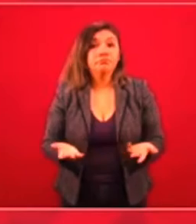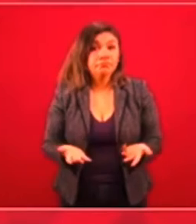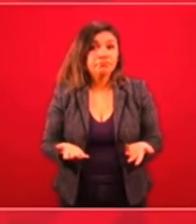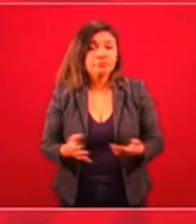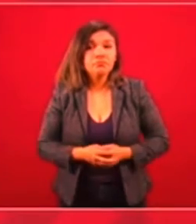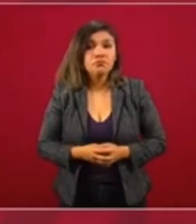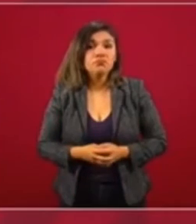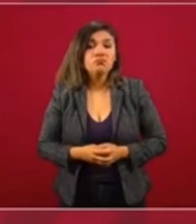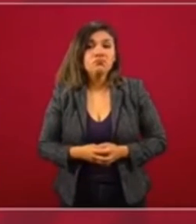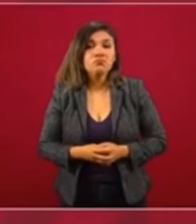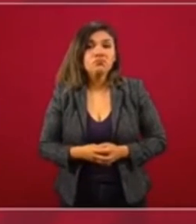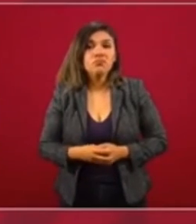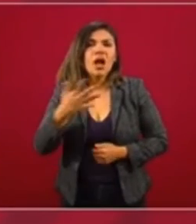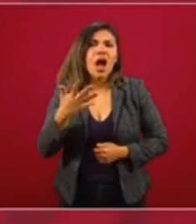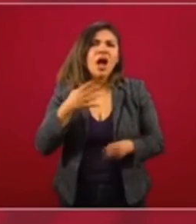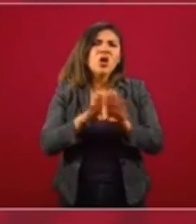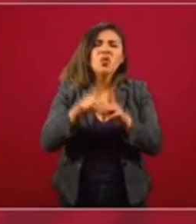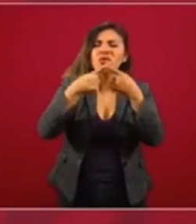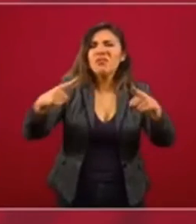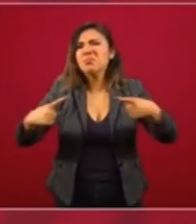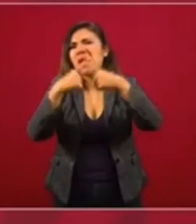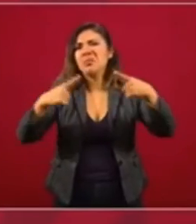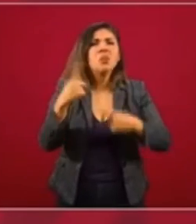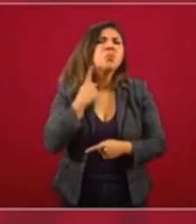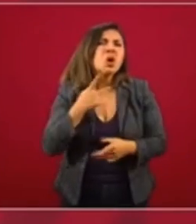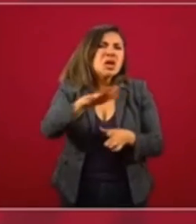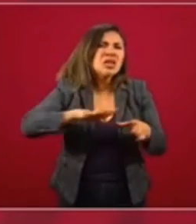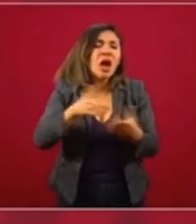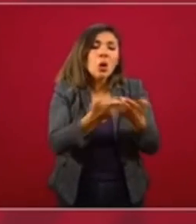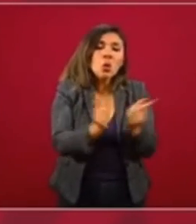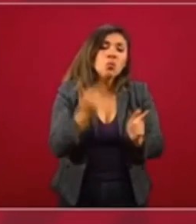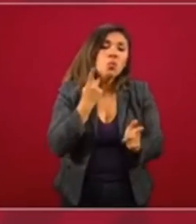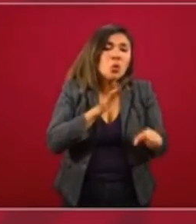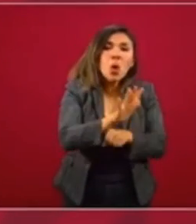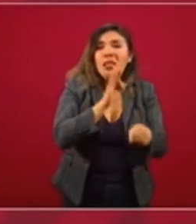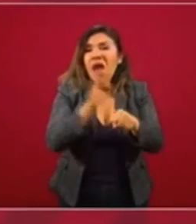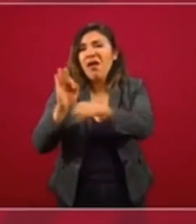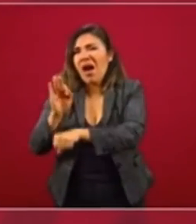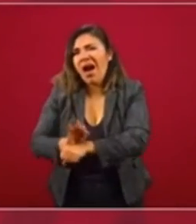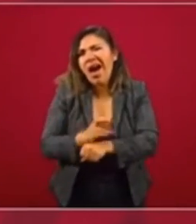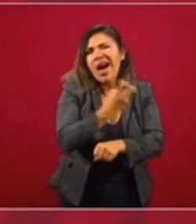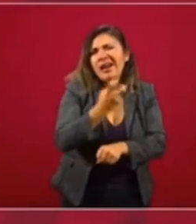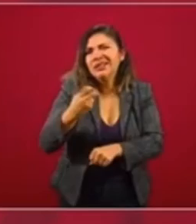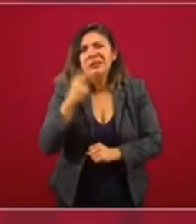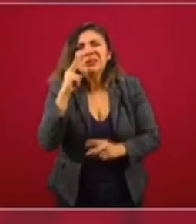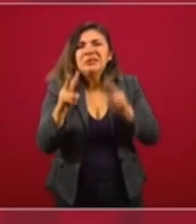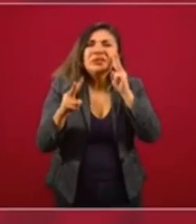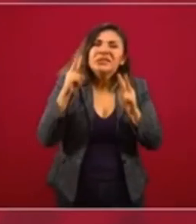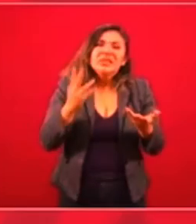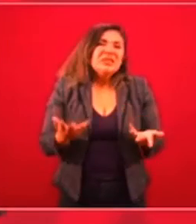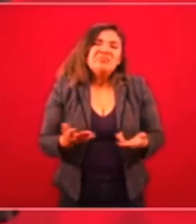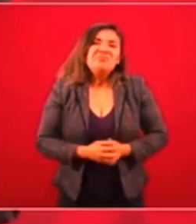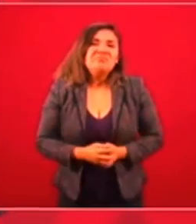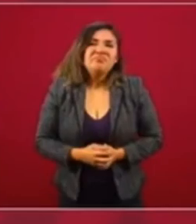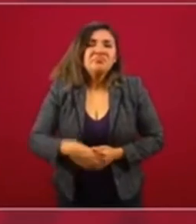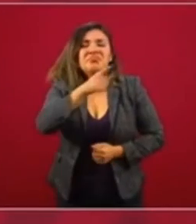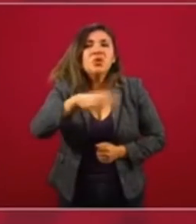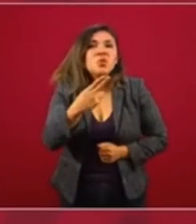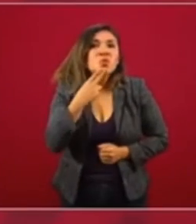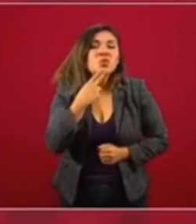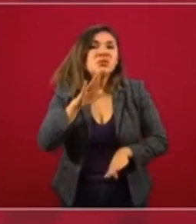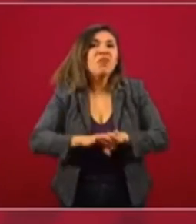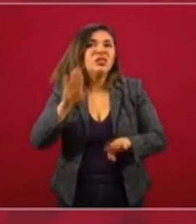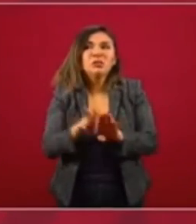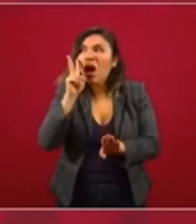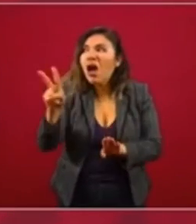Entonces, como hay estas diferencias políticas partidistas, pues están utilizando todo